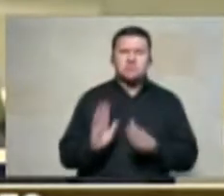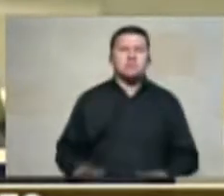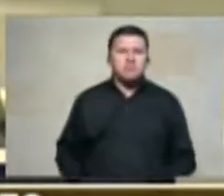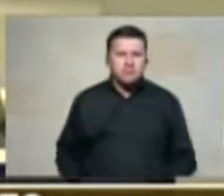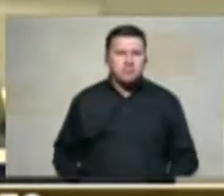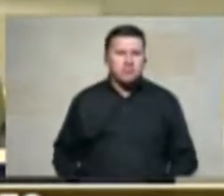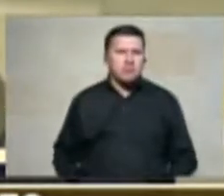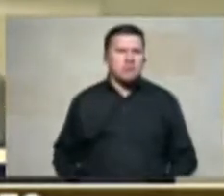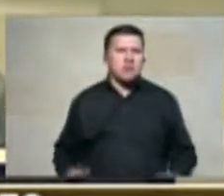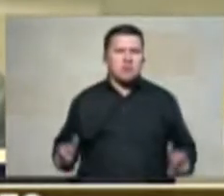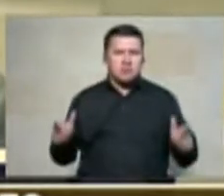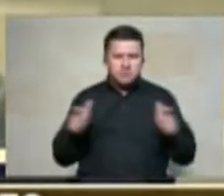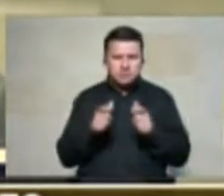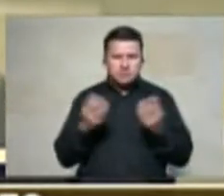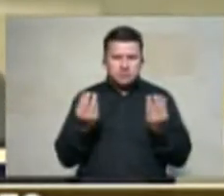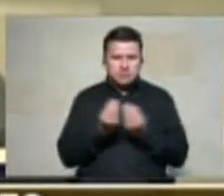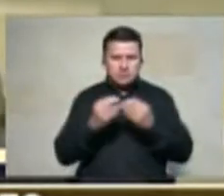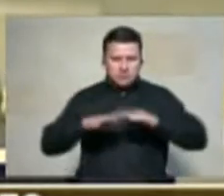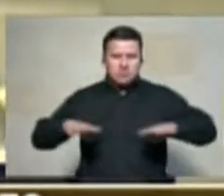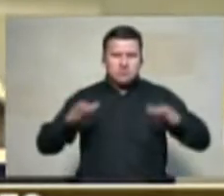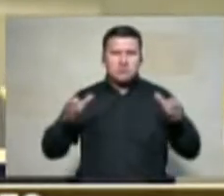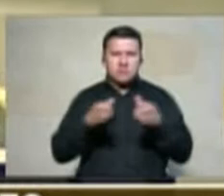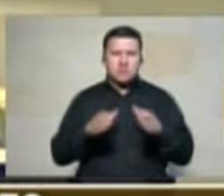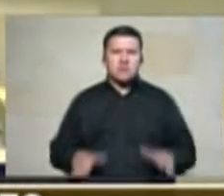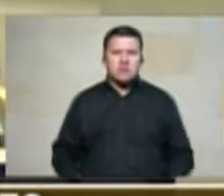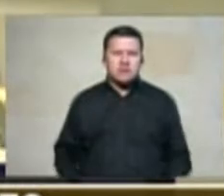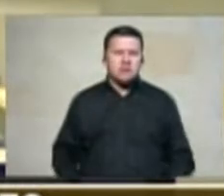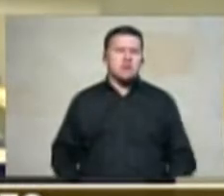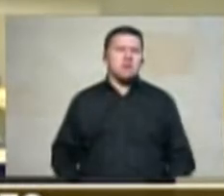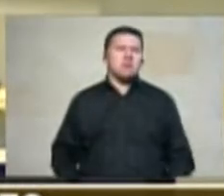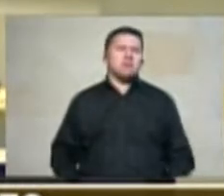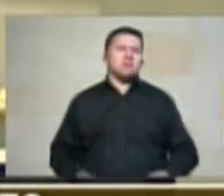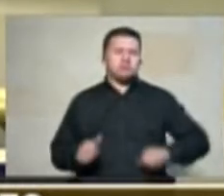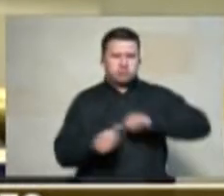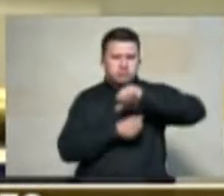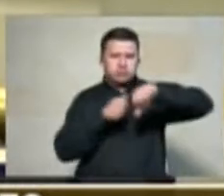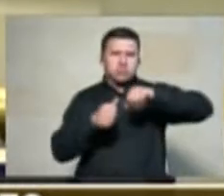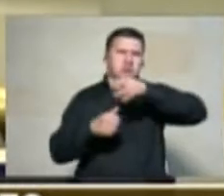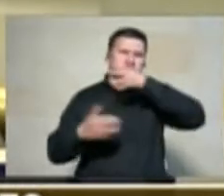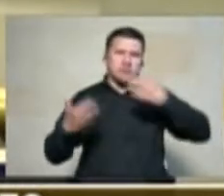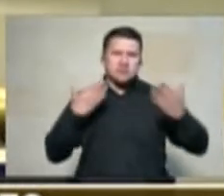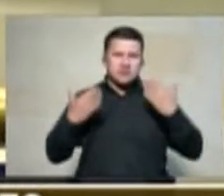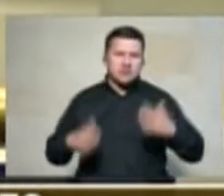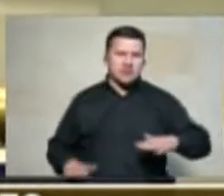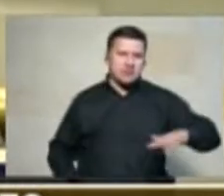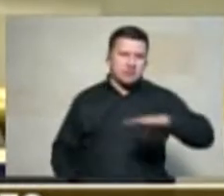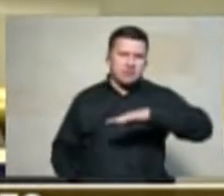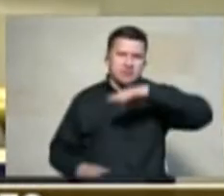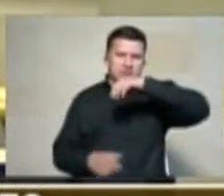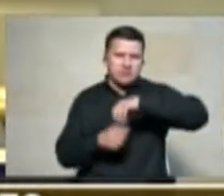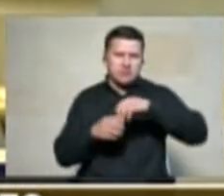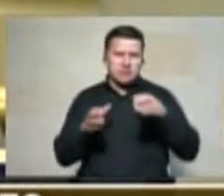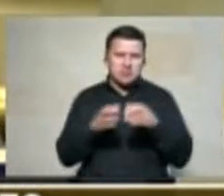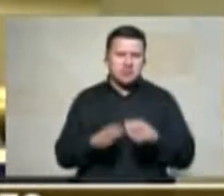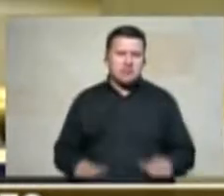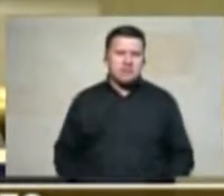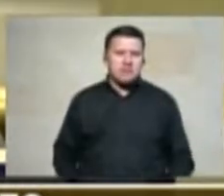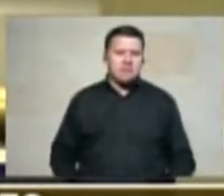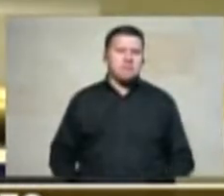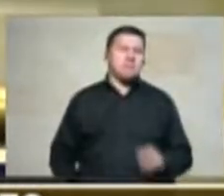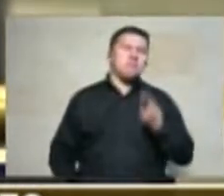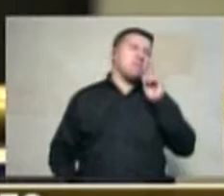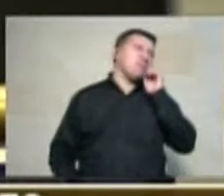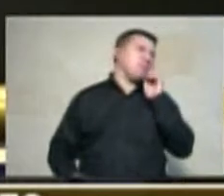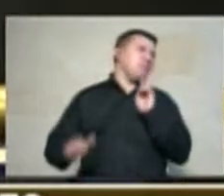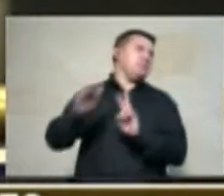los medianos y de los grandes productores del campo y pasa por cambiar la visión tradicional que se tiene del desarrollo